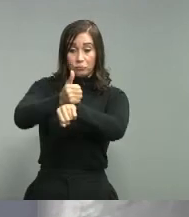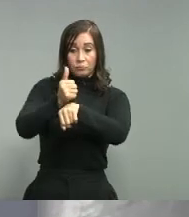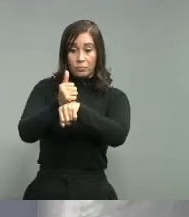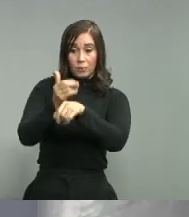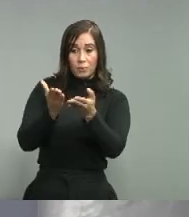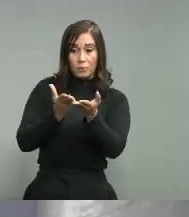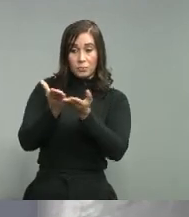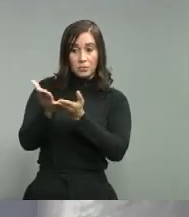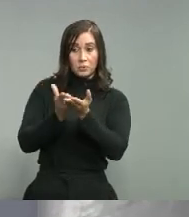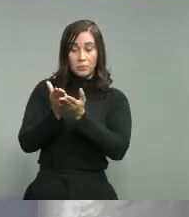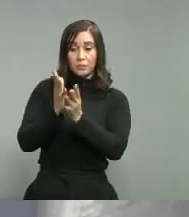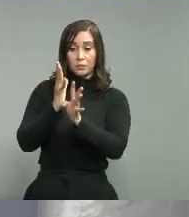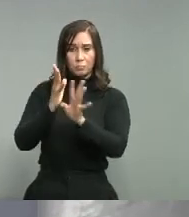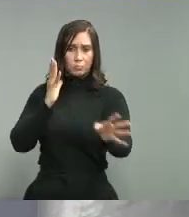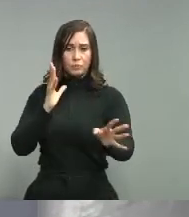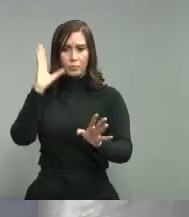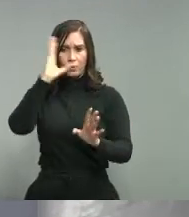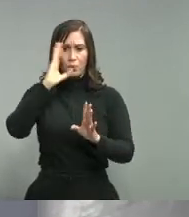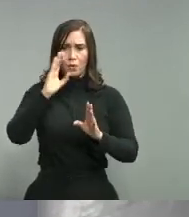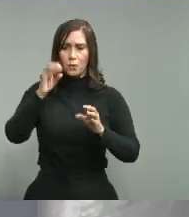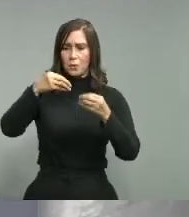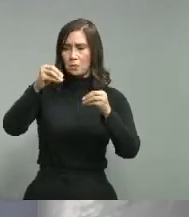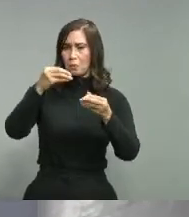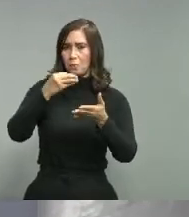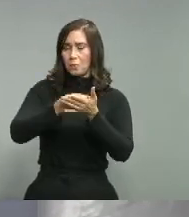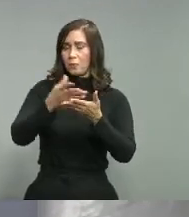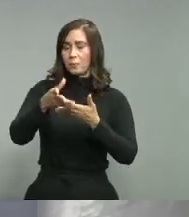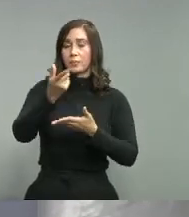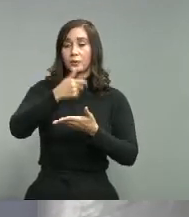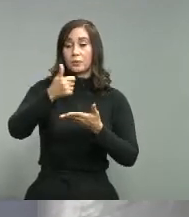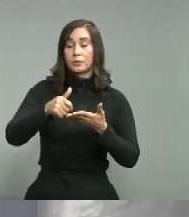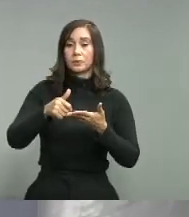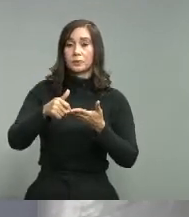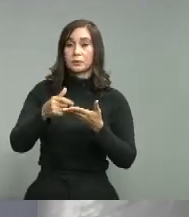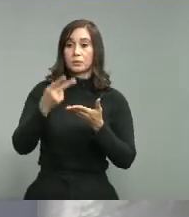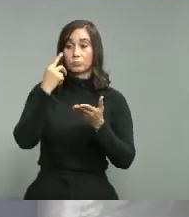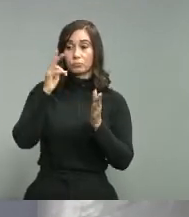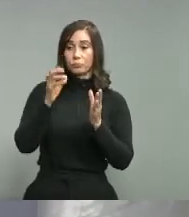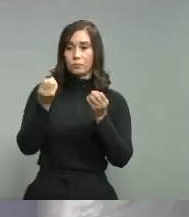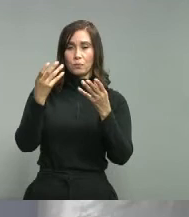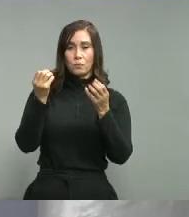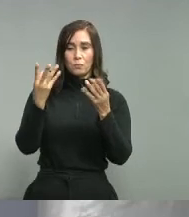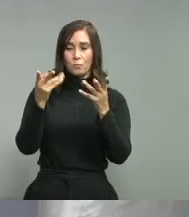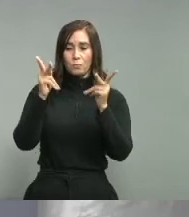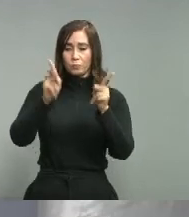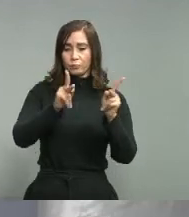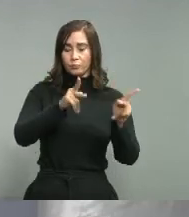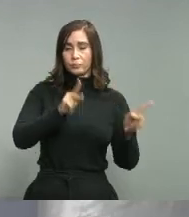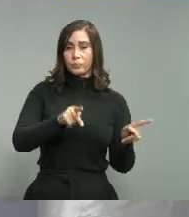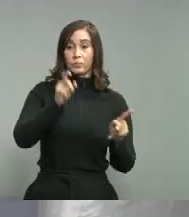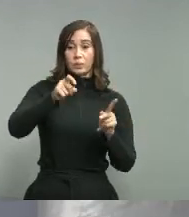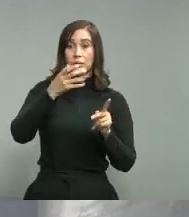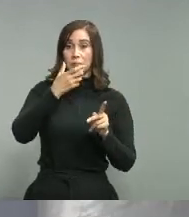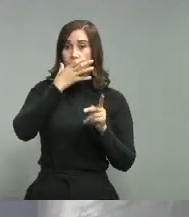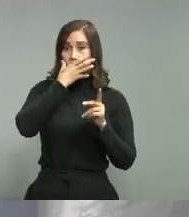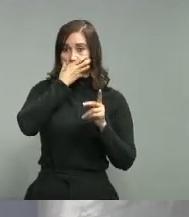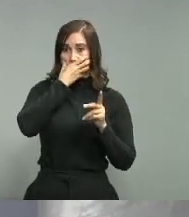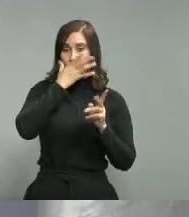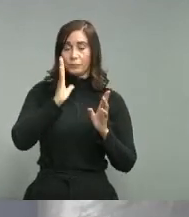de expendio de bienes y servicios en los cuales se presenten acumulación de personas